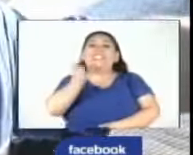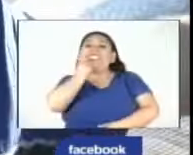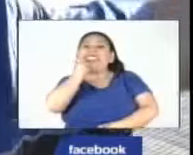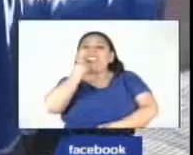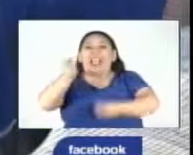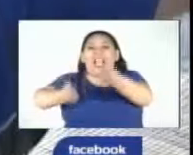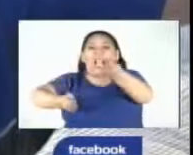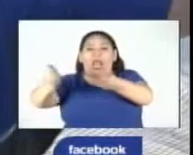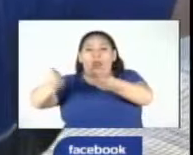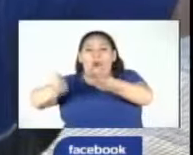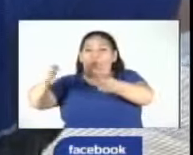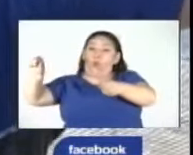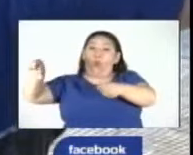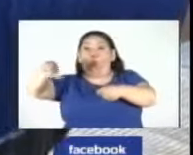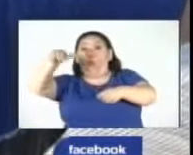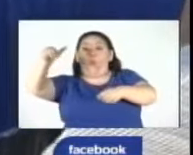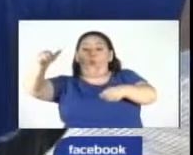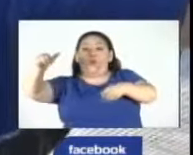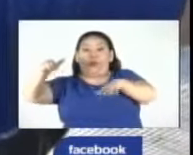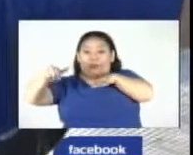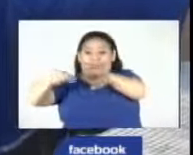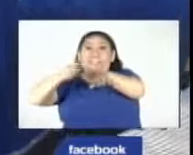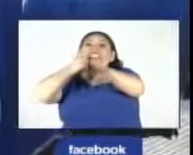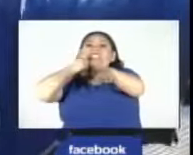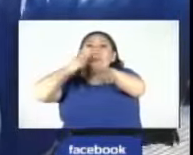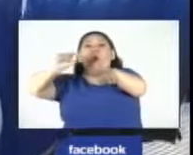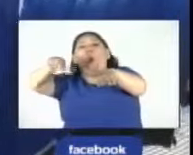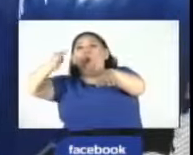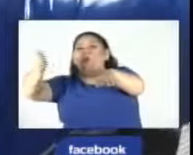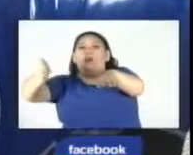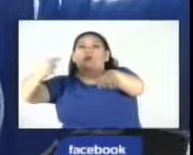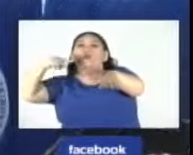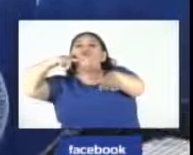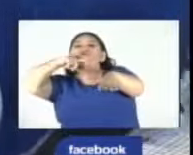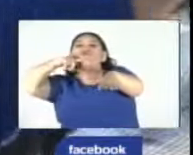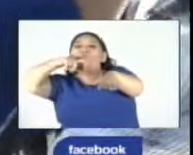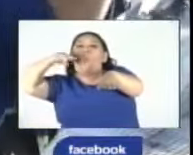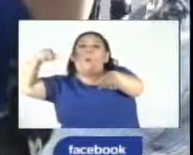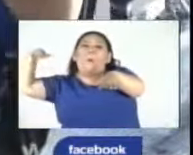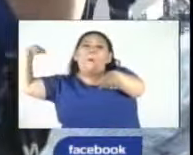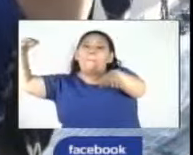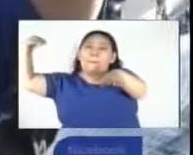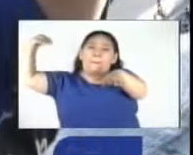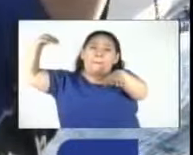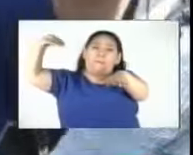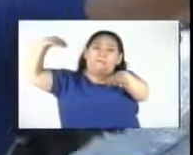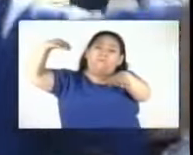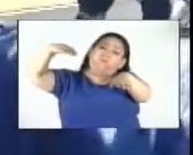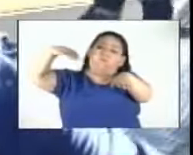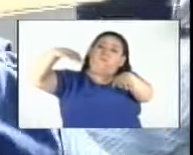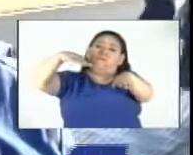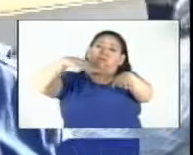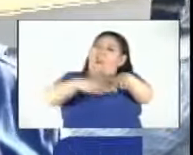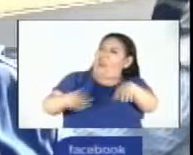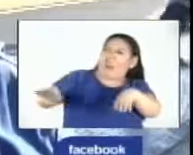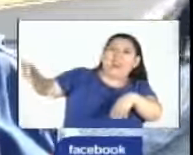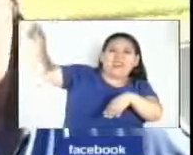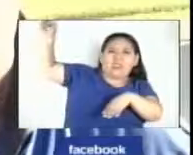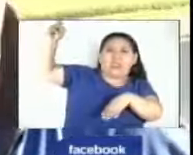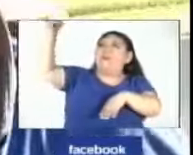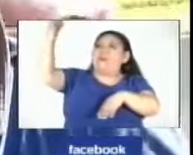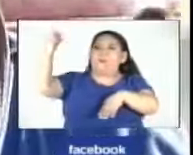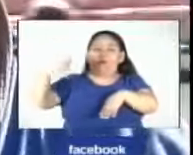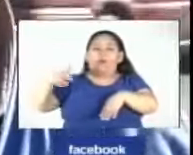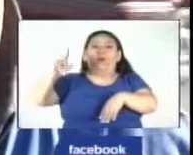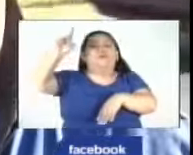gris le impactó un carro, una fourscape roja. Venía sin frenos desde allá por el